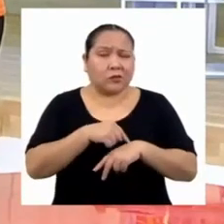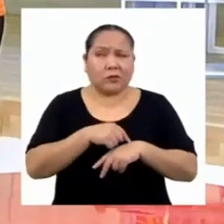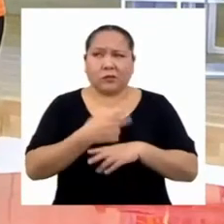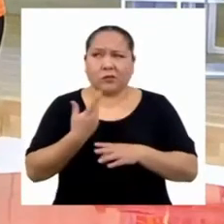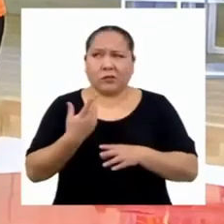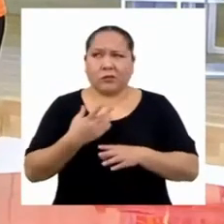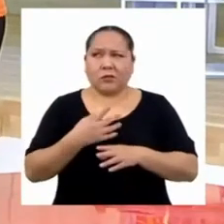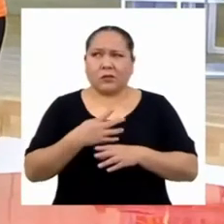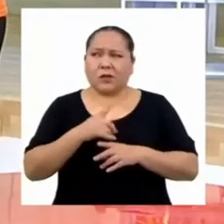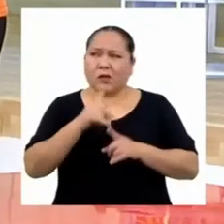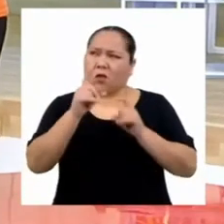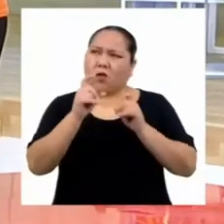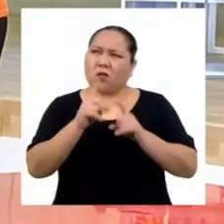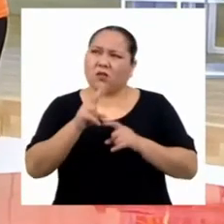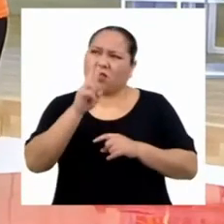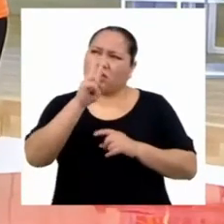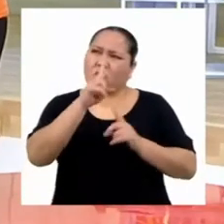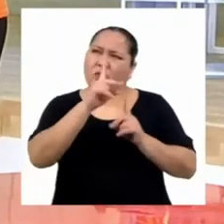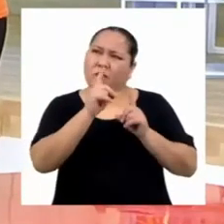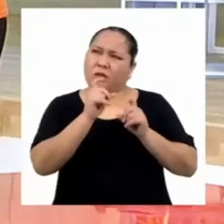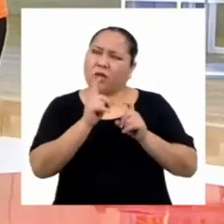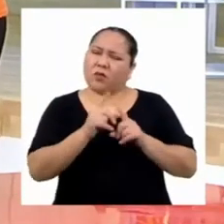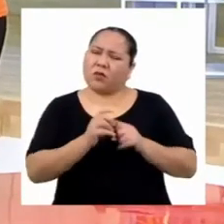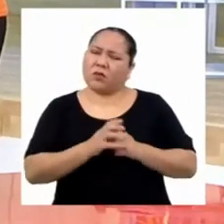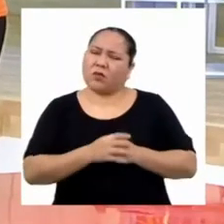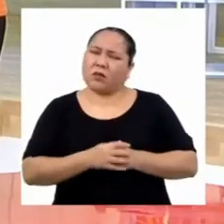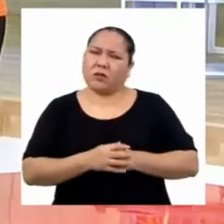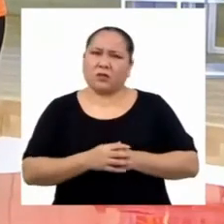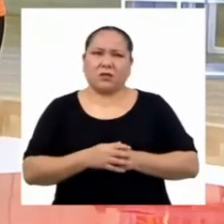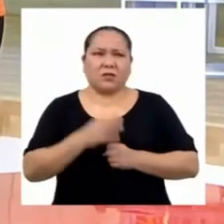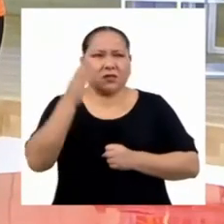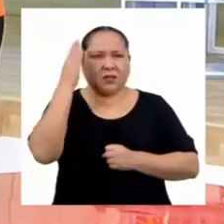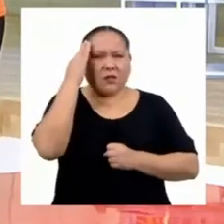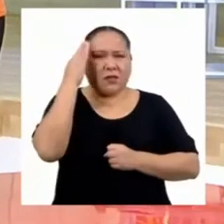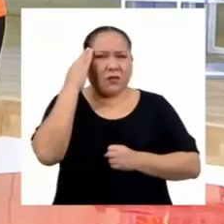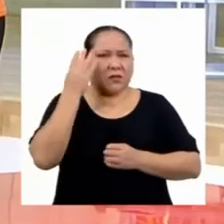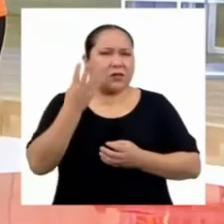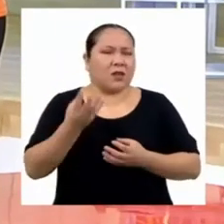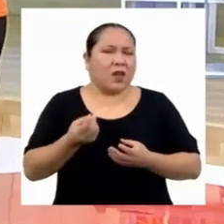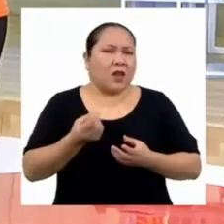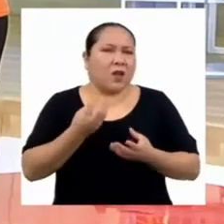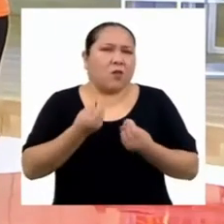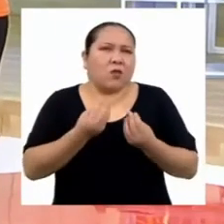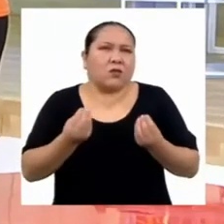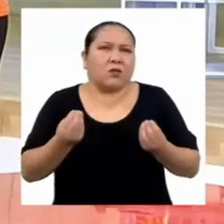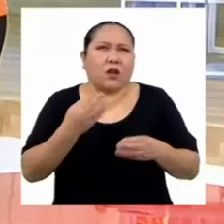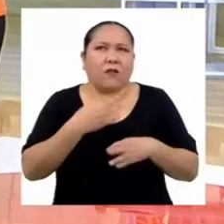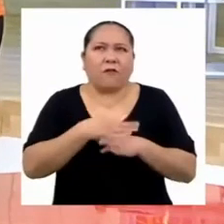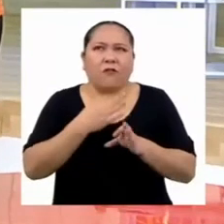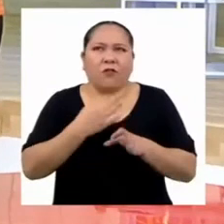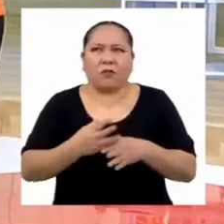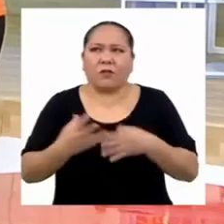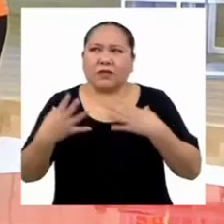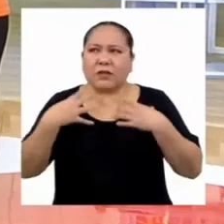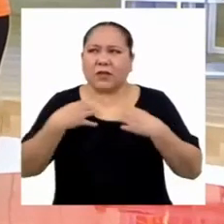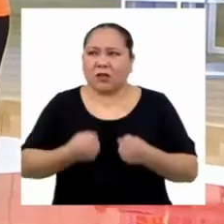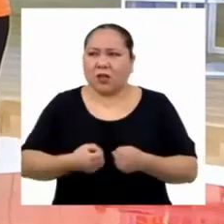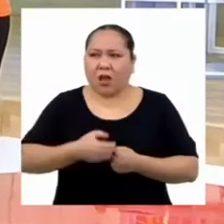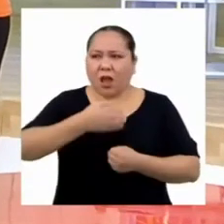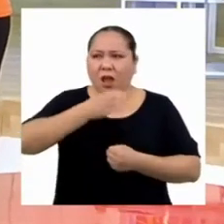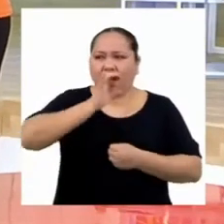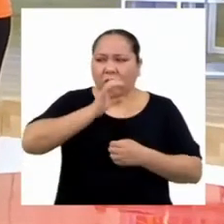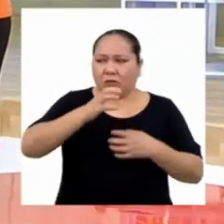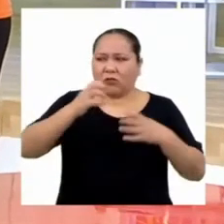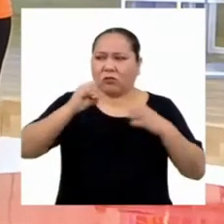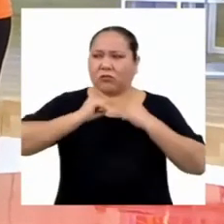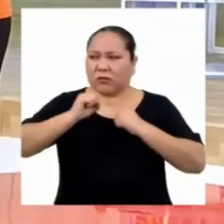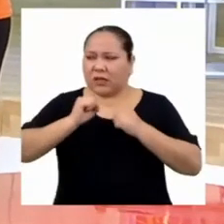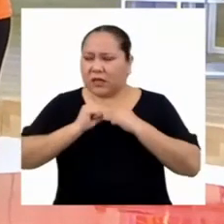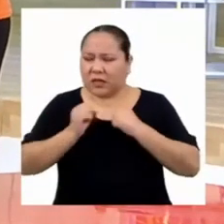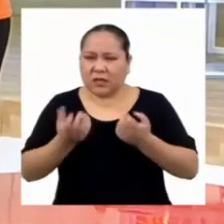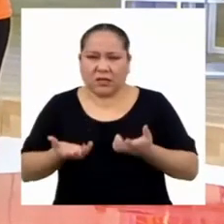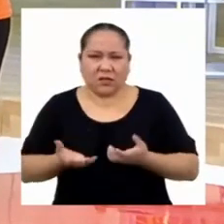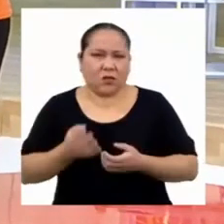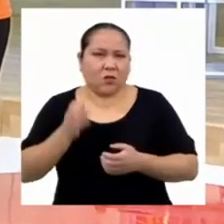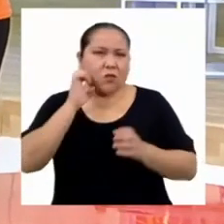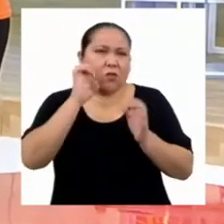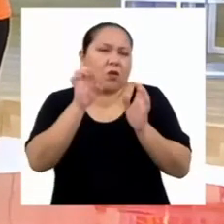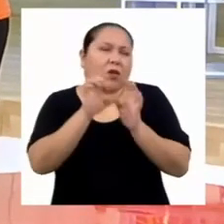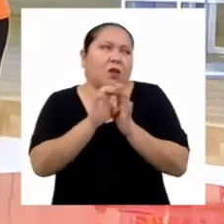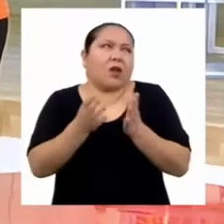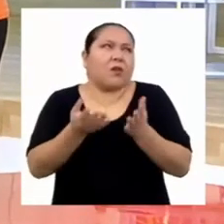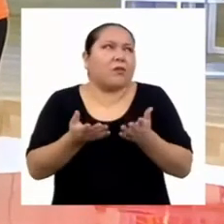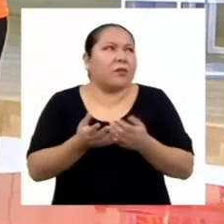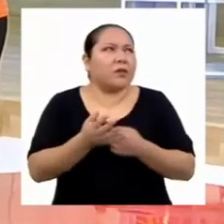preguntas. Y sabemos que hay más hábitos saludables, además de consumir líquido y hacer ejercicio. Por